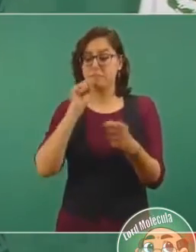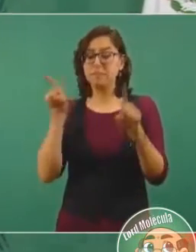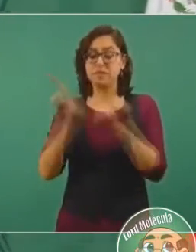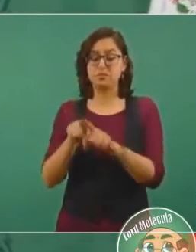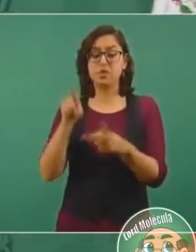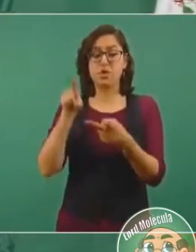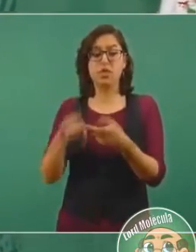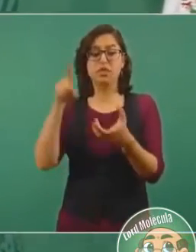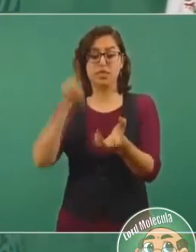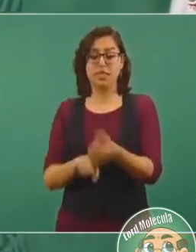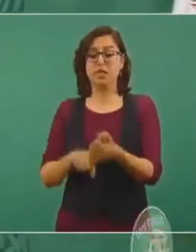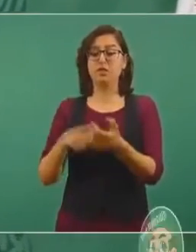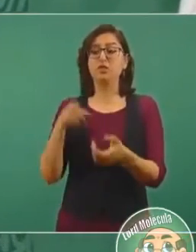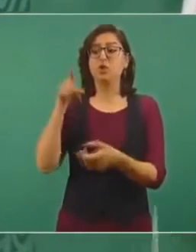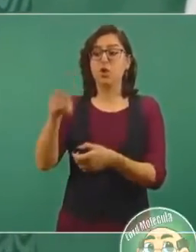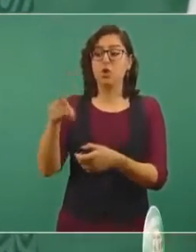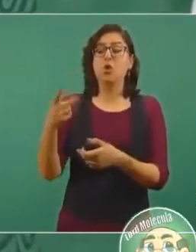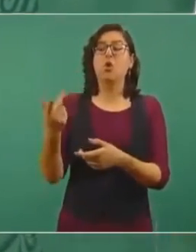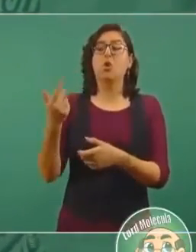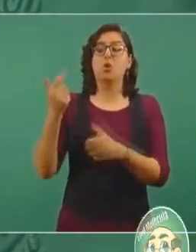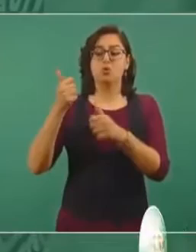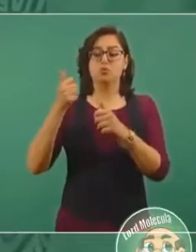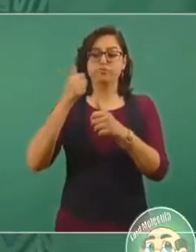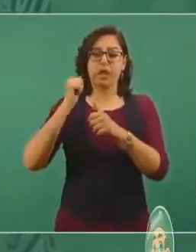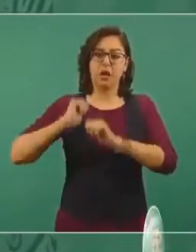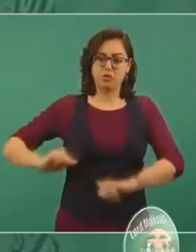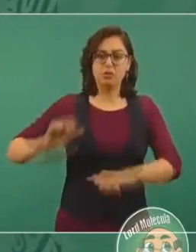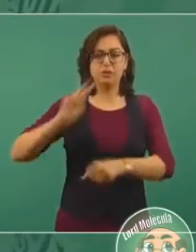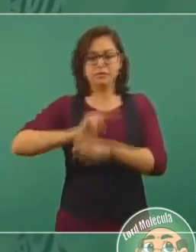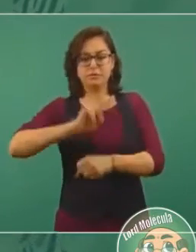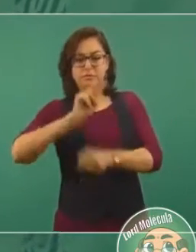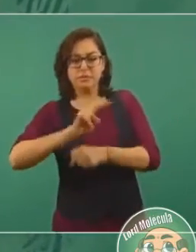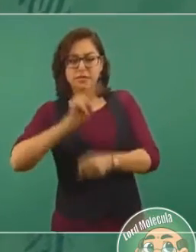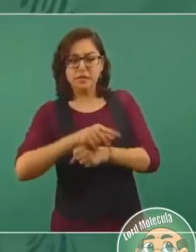haga una revisión del proceder de estos jueces,